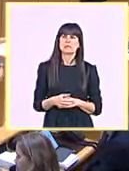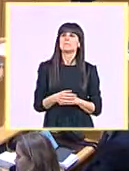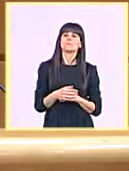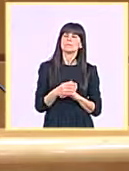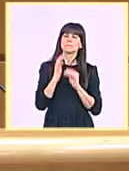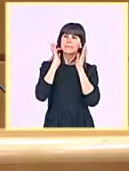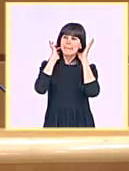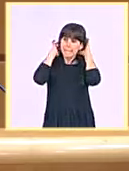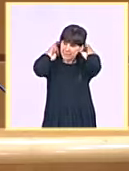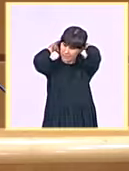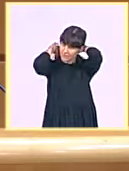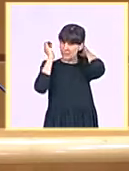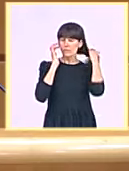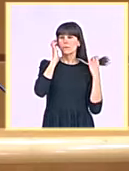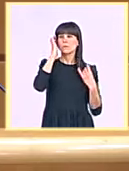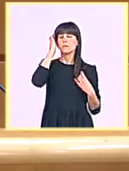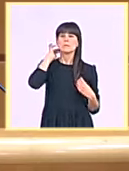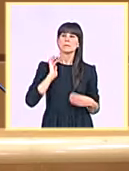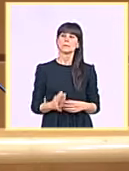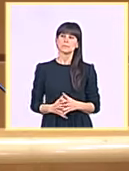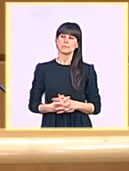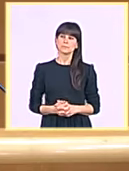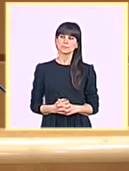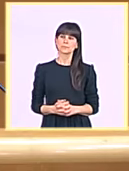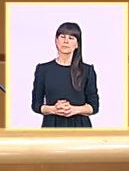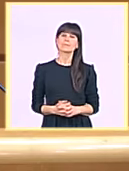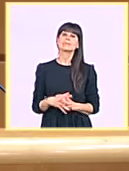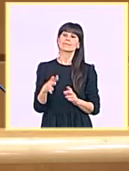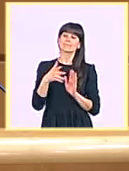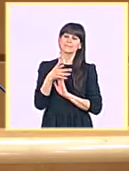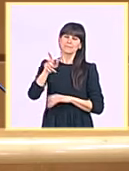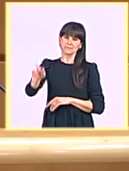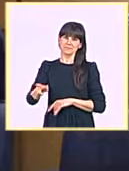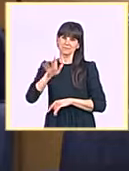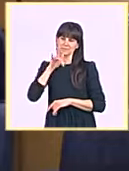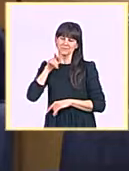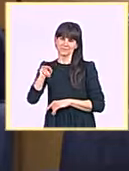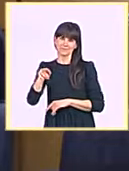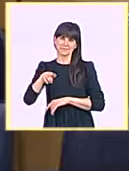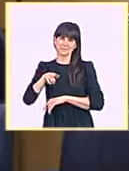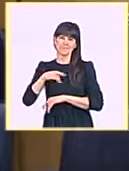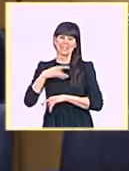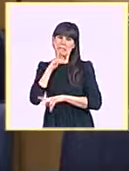Señor ministro de Asuntos Exteriores, Unión Europea y Cooperación, tiene la palabra. Sí, sin la menor duda.